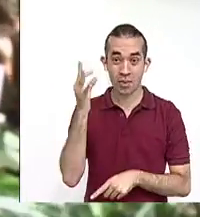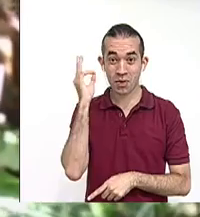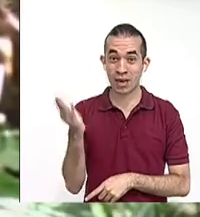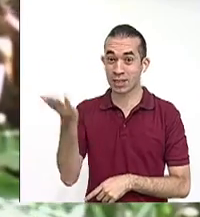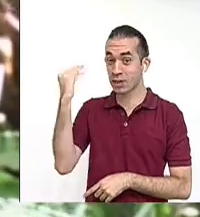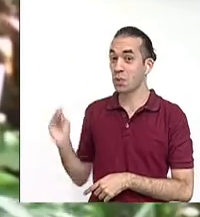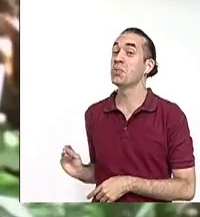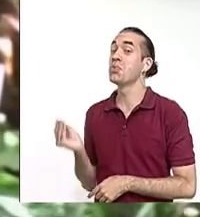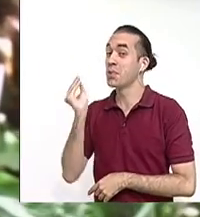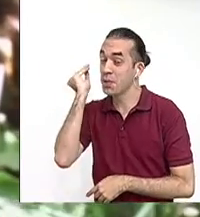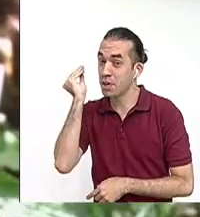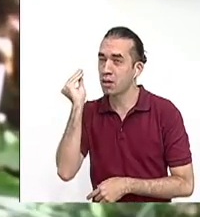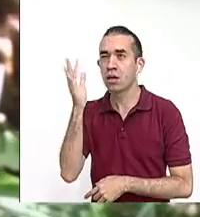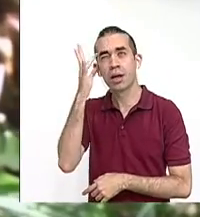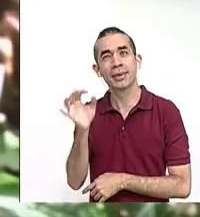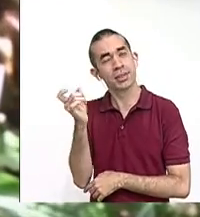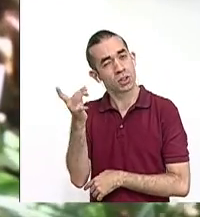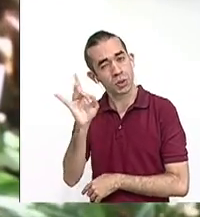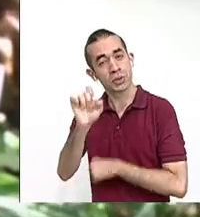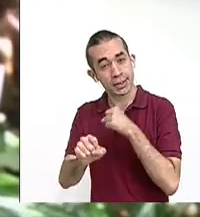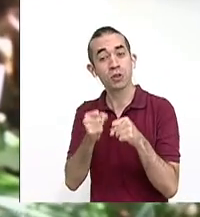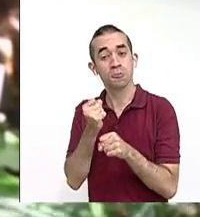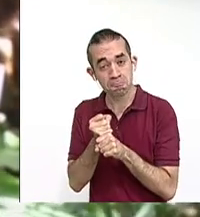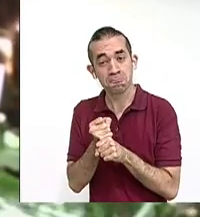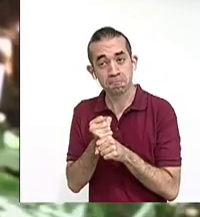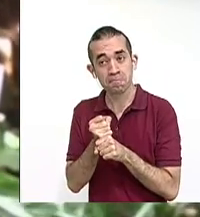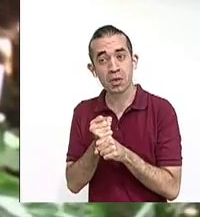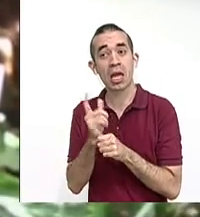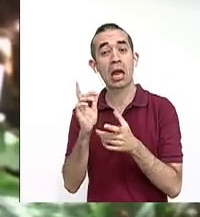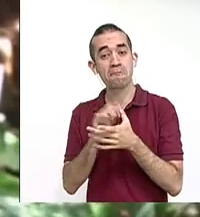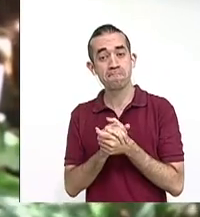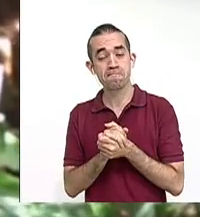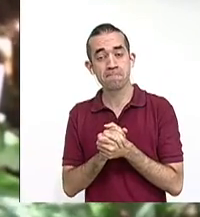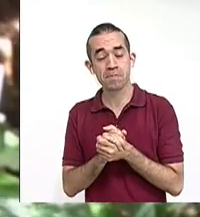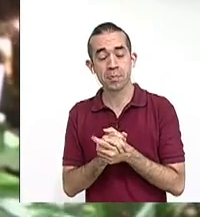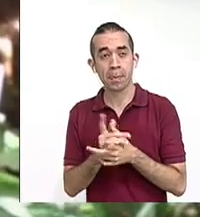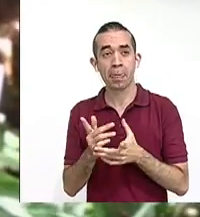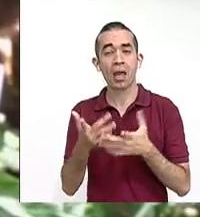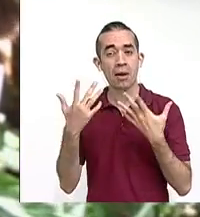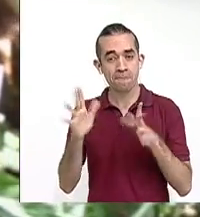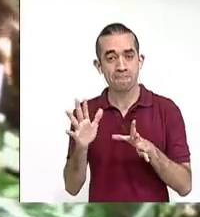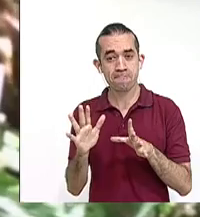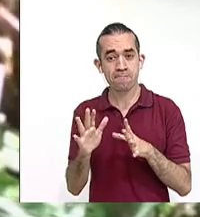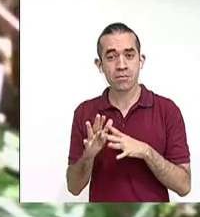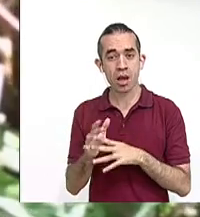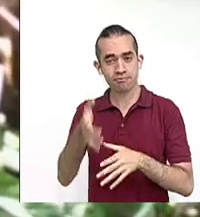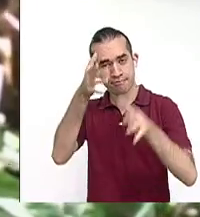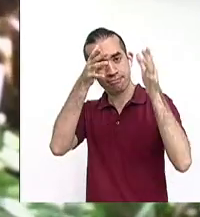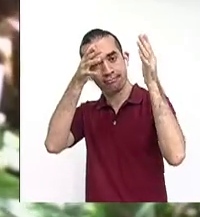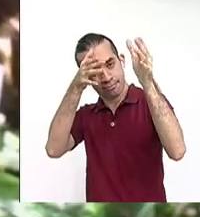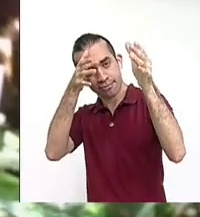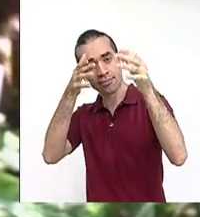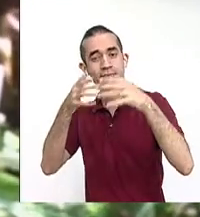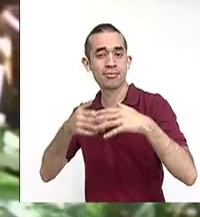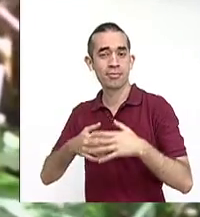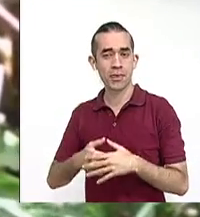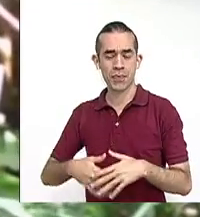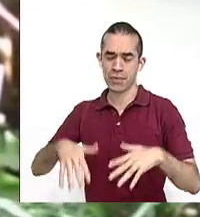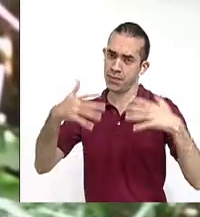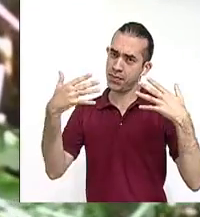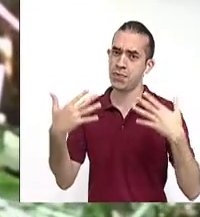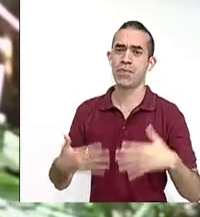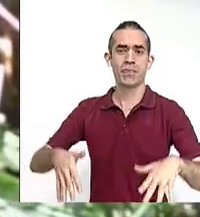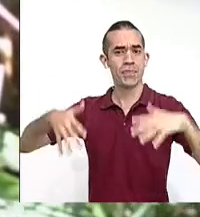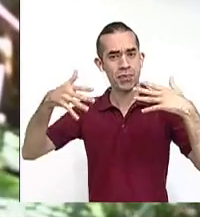jovencita, creo que como a los 18 años, ya tenía una lucidez bárbara